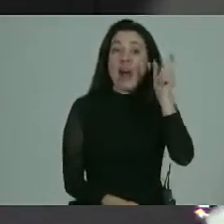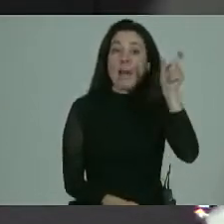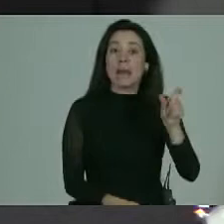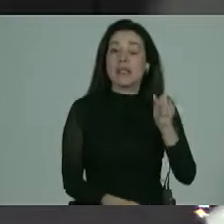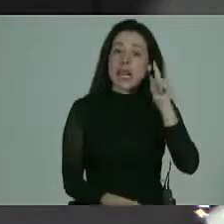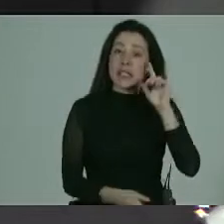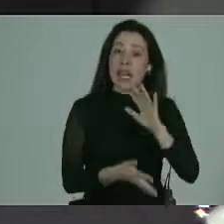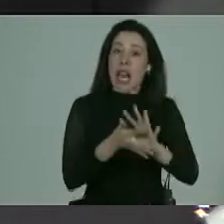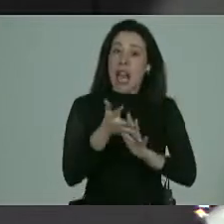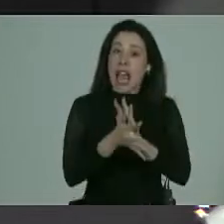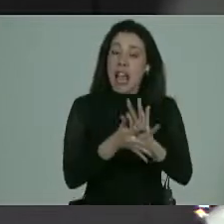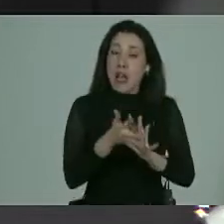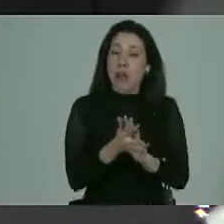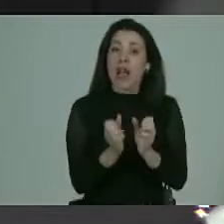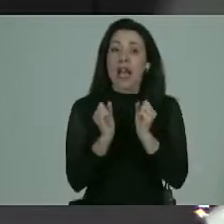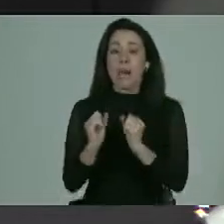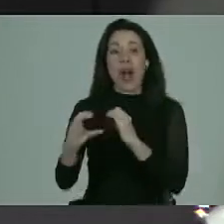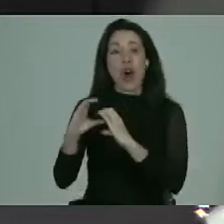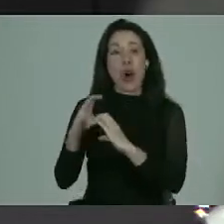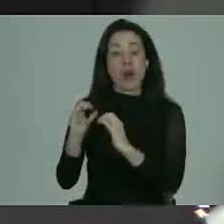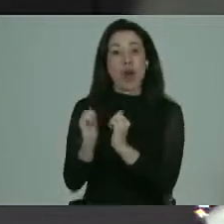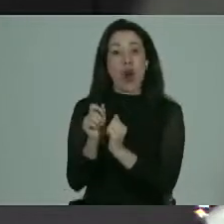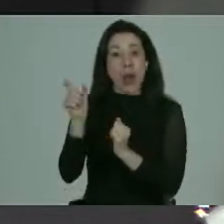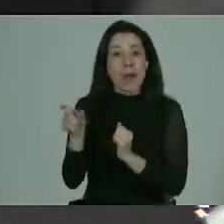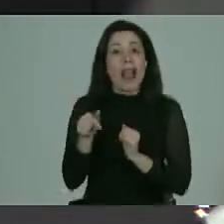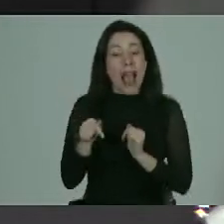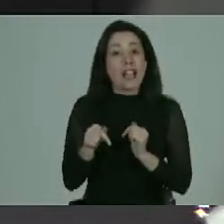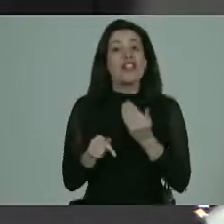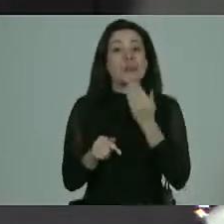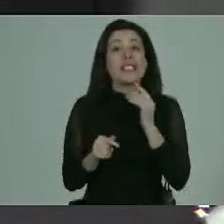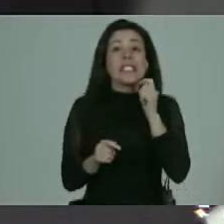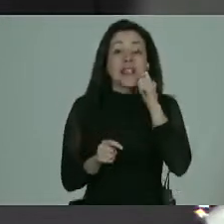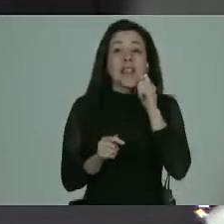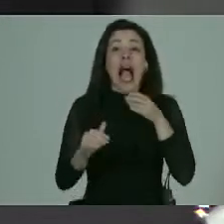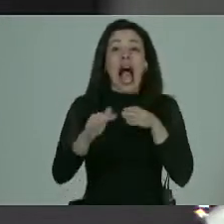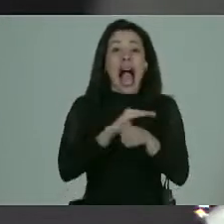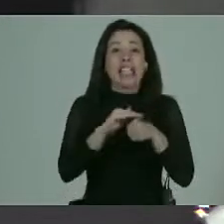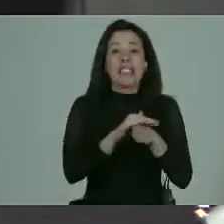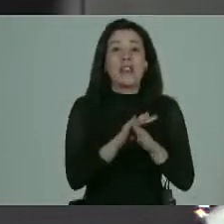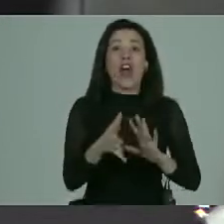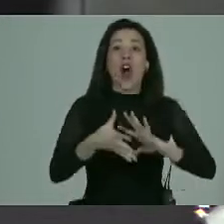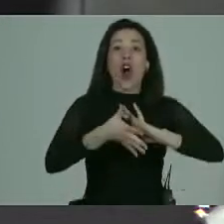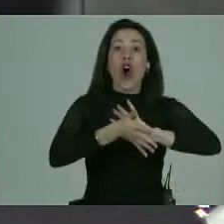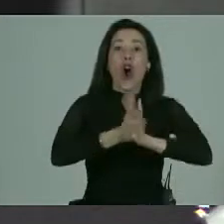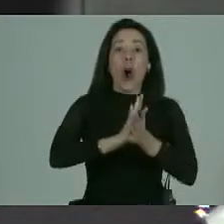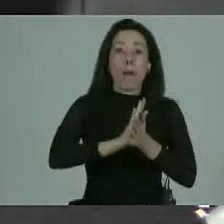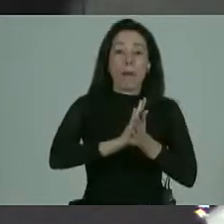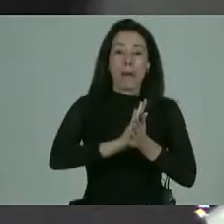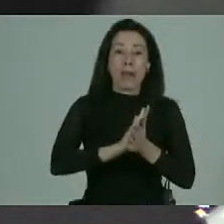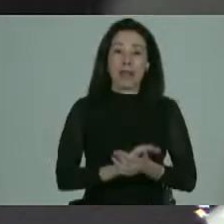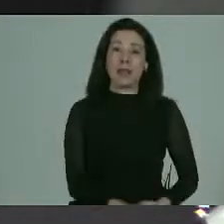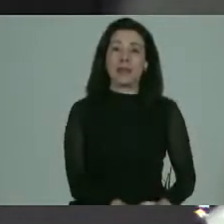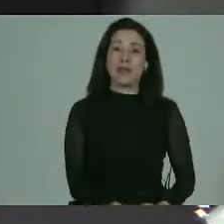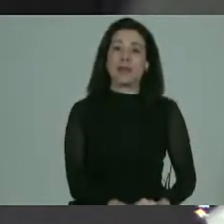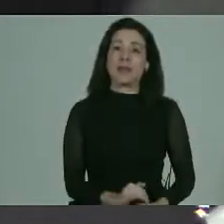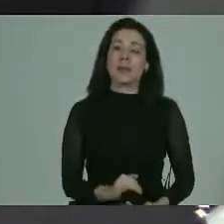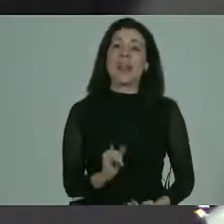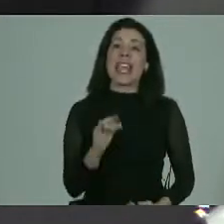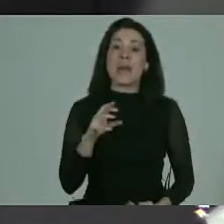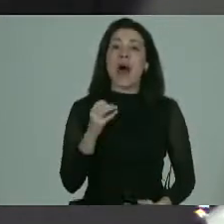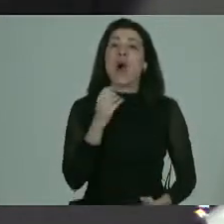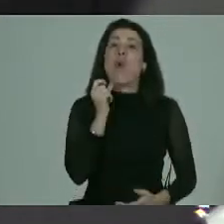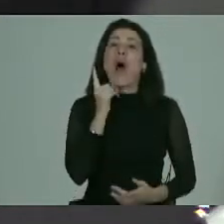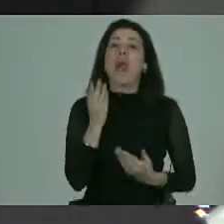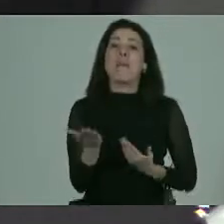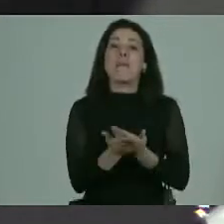que tenga lengua de señas sea capaz de comunicarse con él eso sí es accesibilidad universal Irma ¿cuál es la propuesta